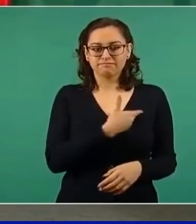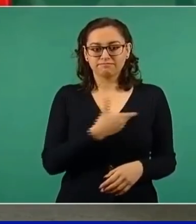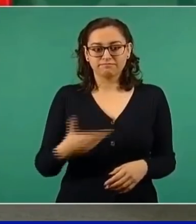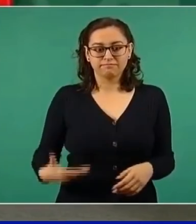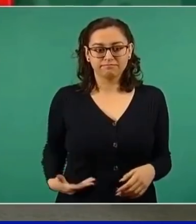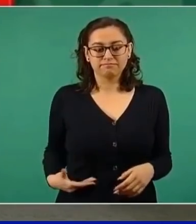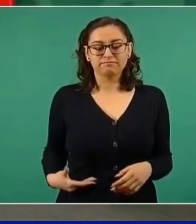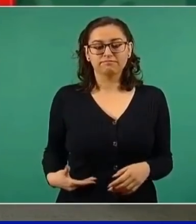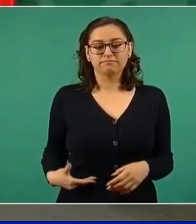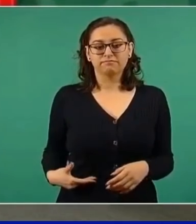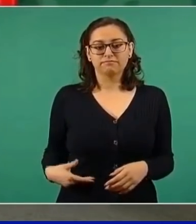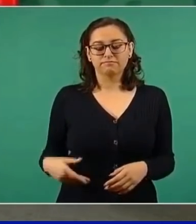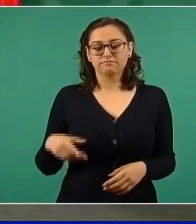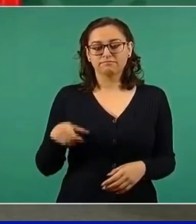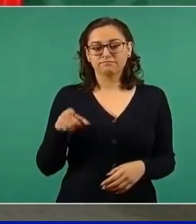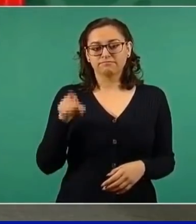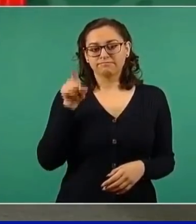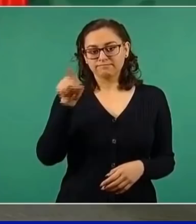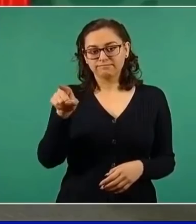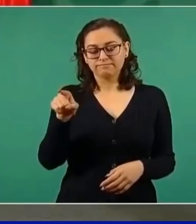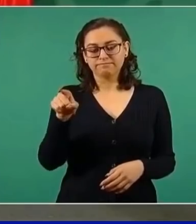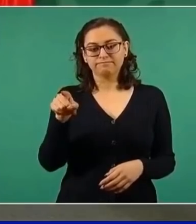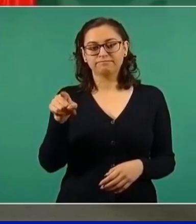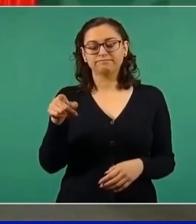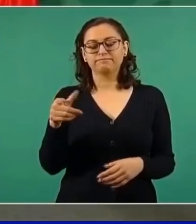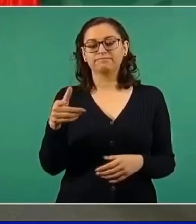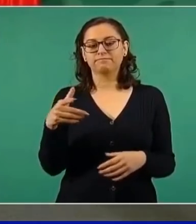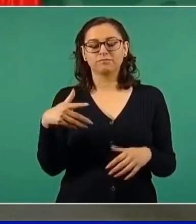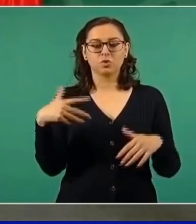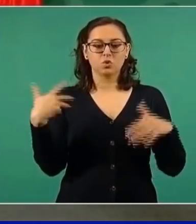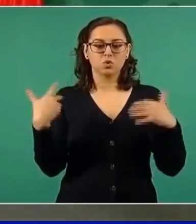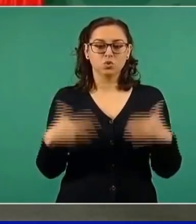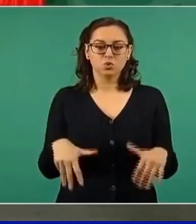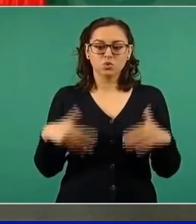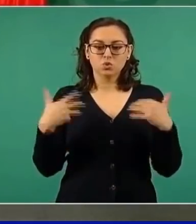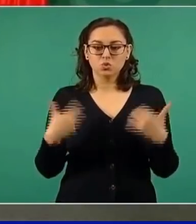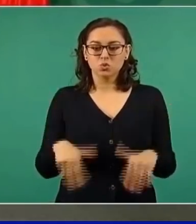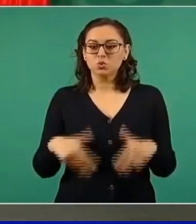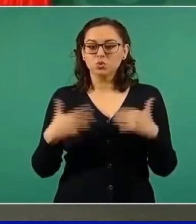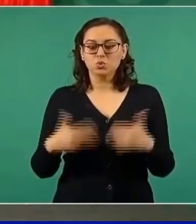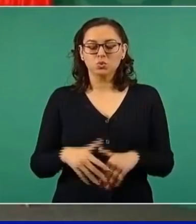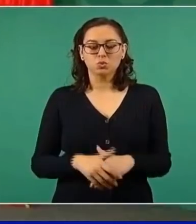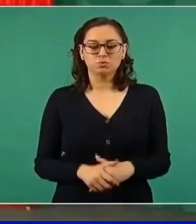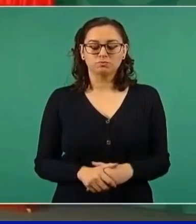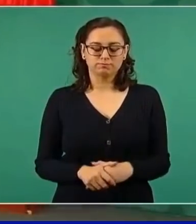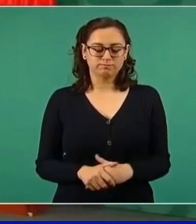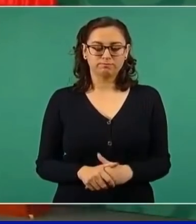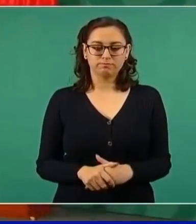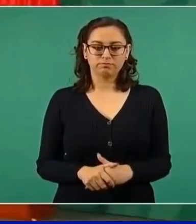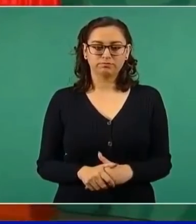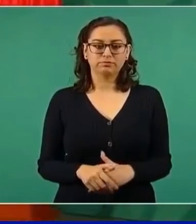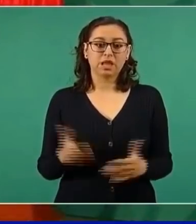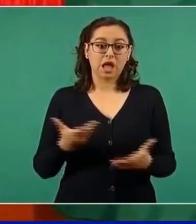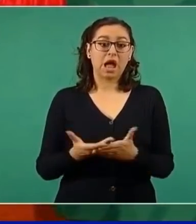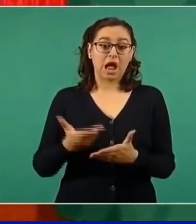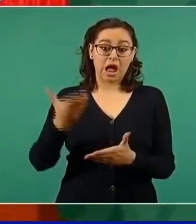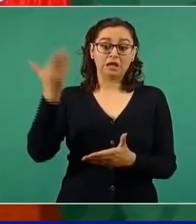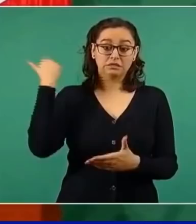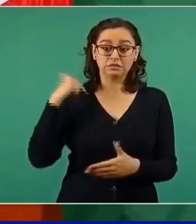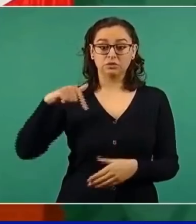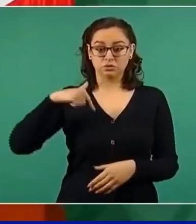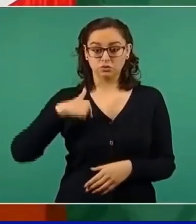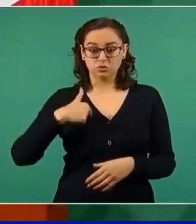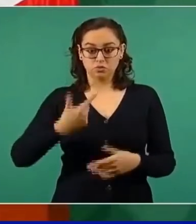Jovenel Moïse, estuvo en el acto de toma de posición